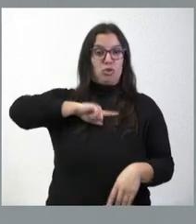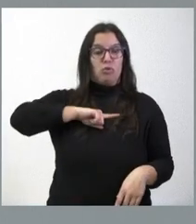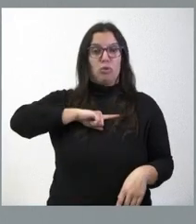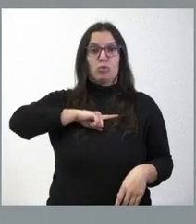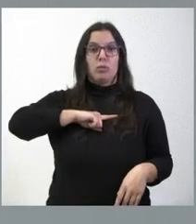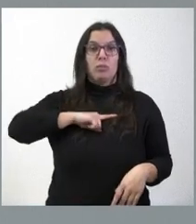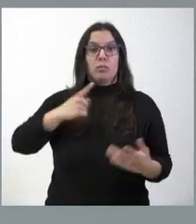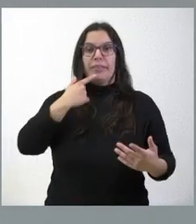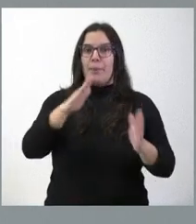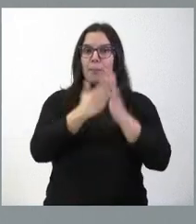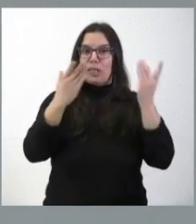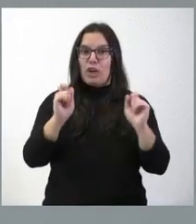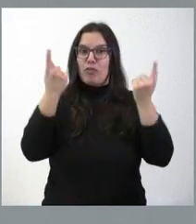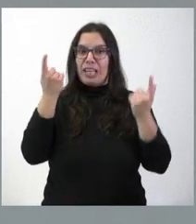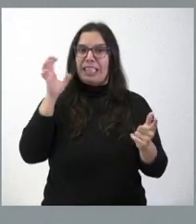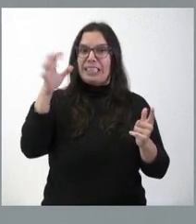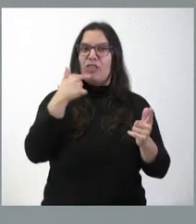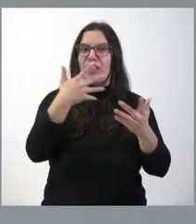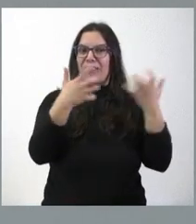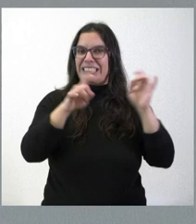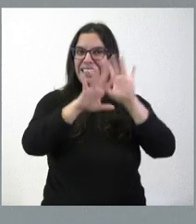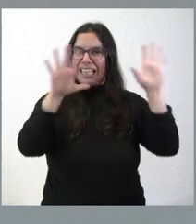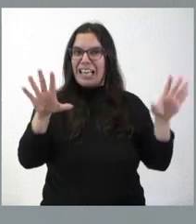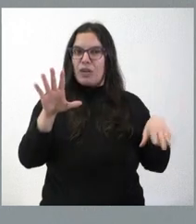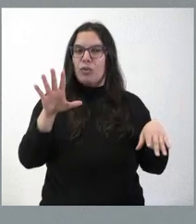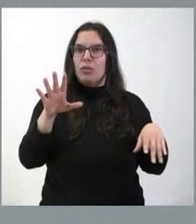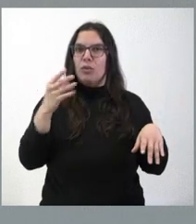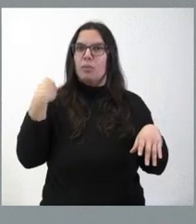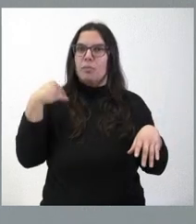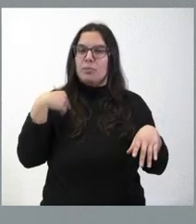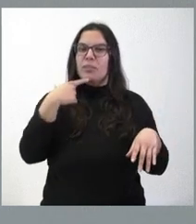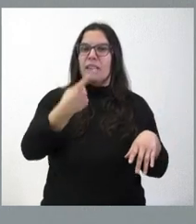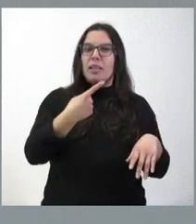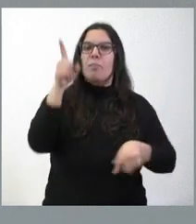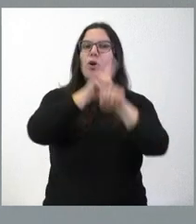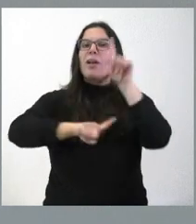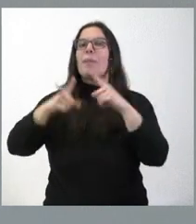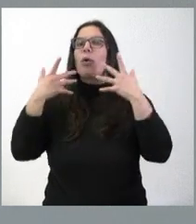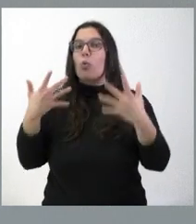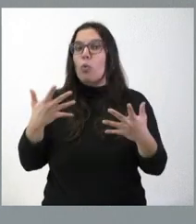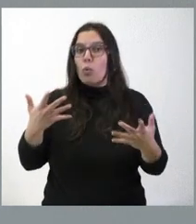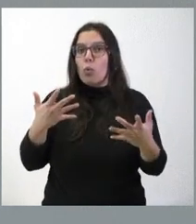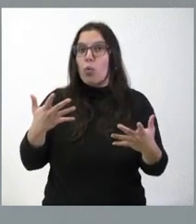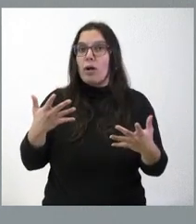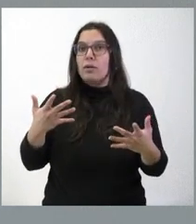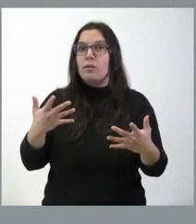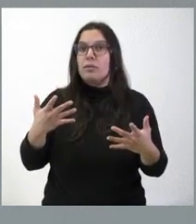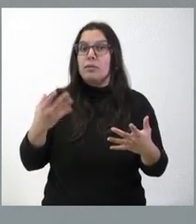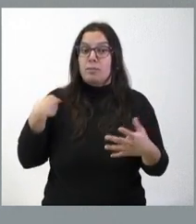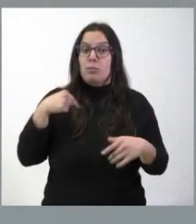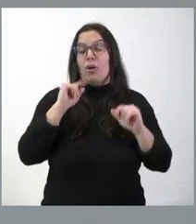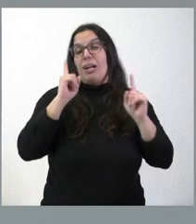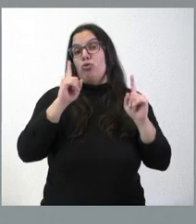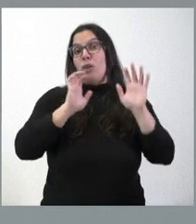el boletín oficial del Estado es claro a la hora de decidir y señalar que uno de los puntos claves, por ejemplo, de esa candidatura